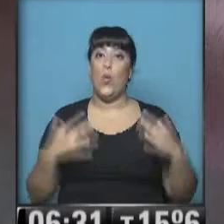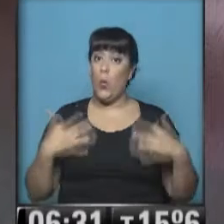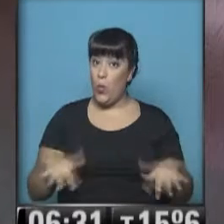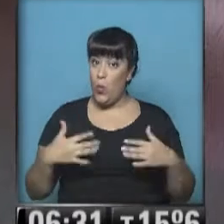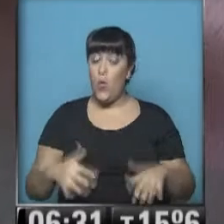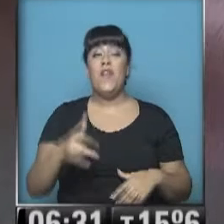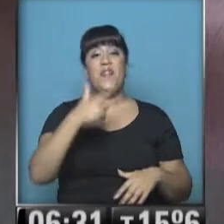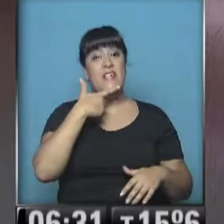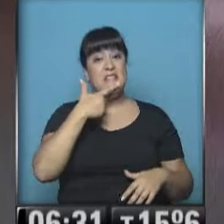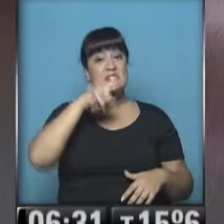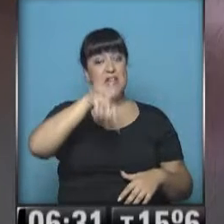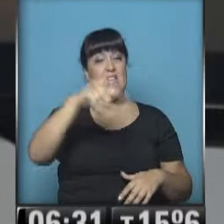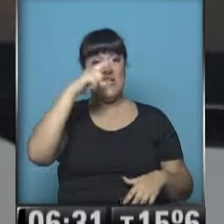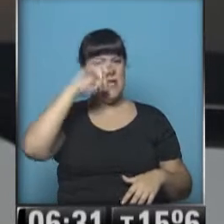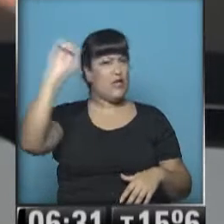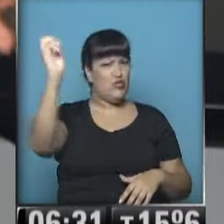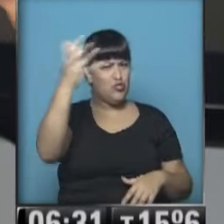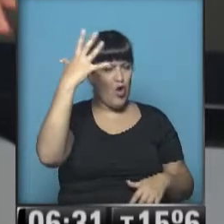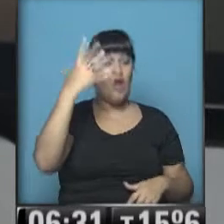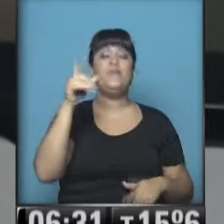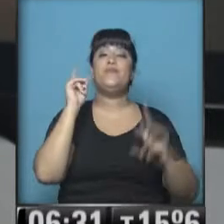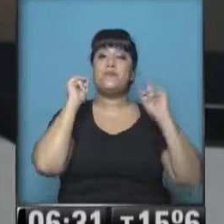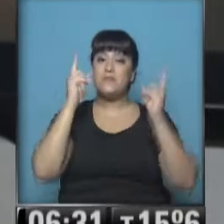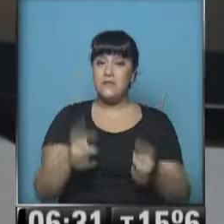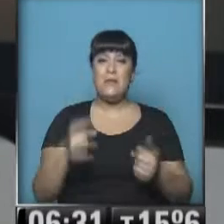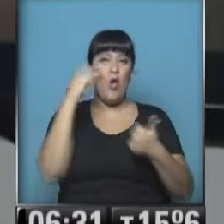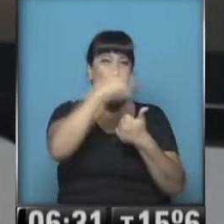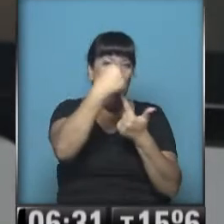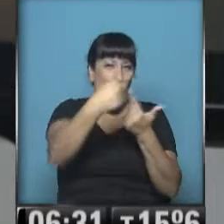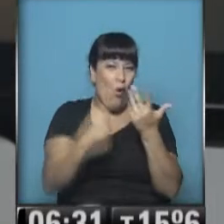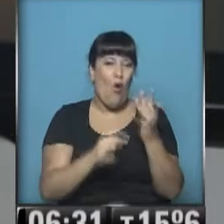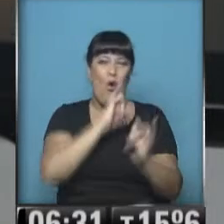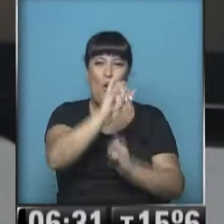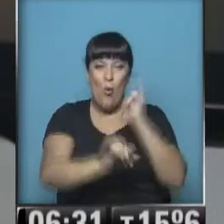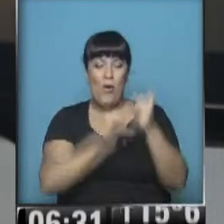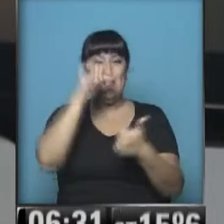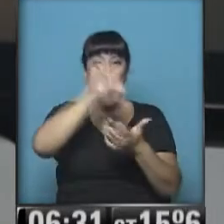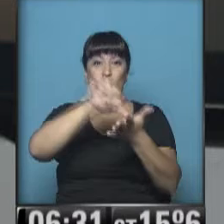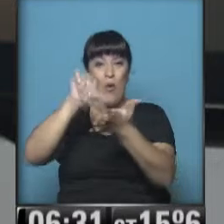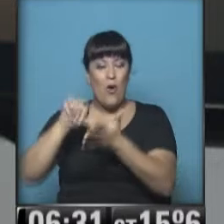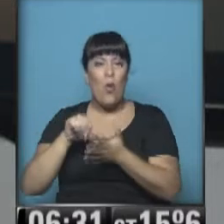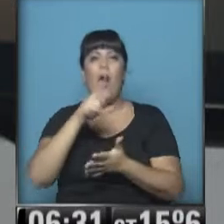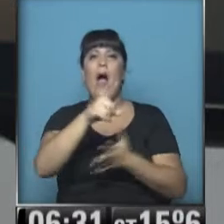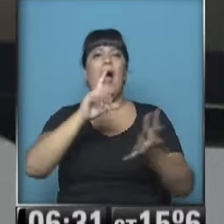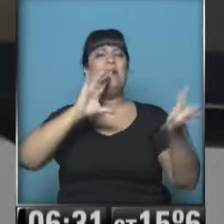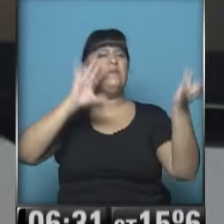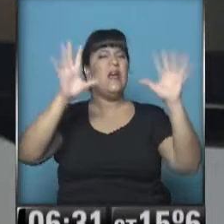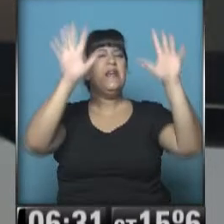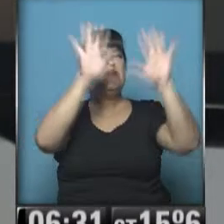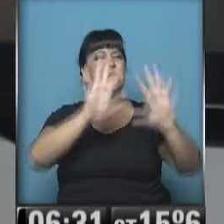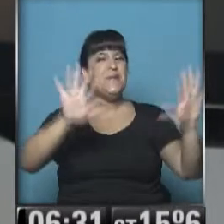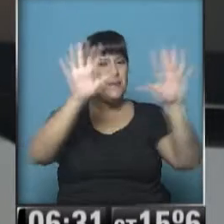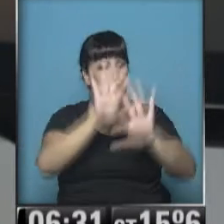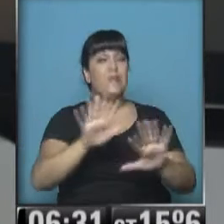,7, solazo. Y en todas estas localidades, nieblas y neblinas